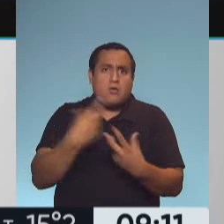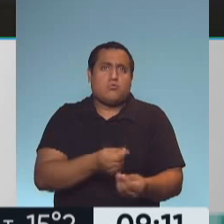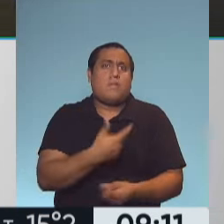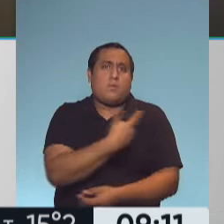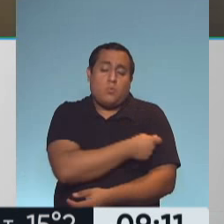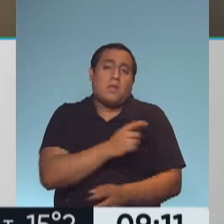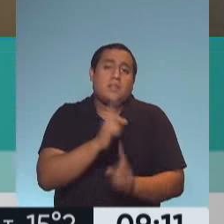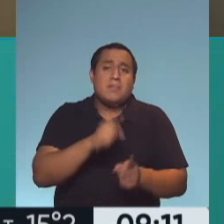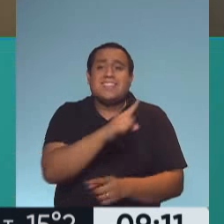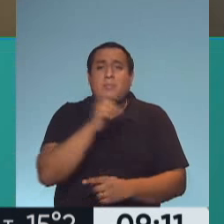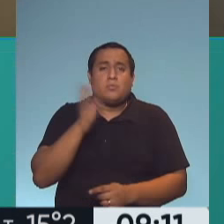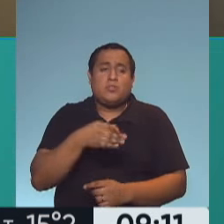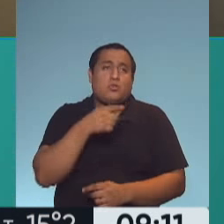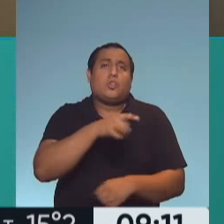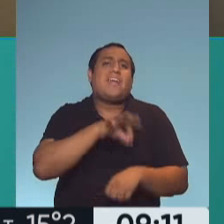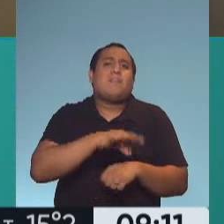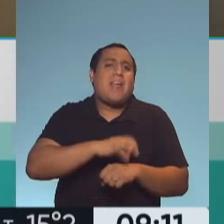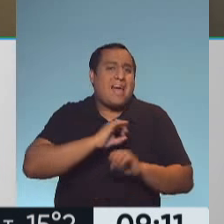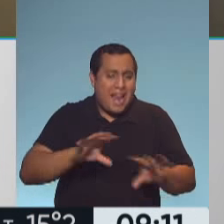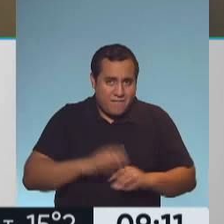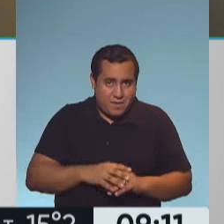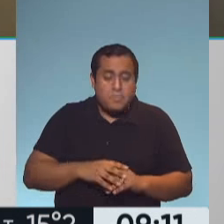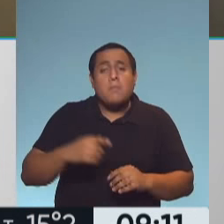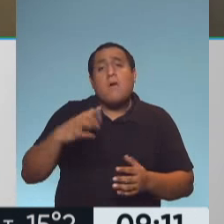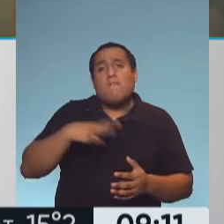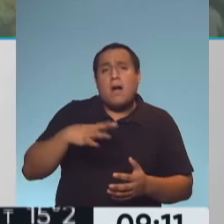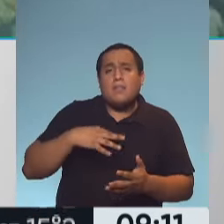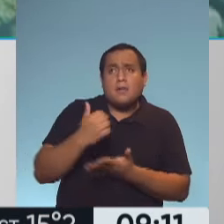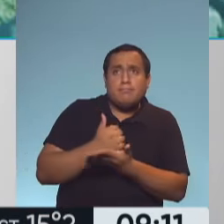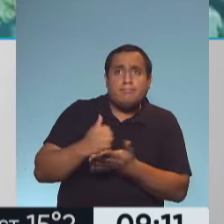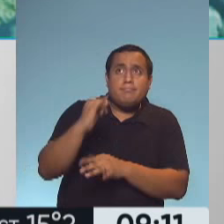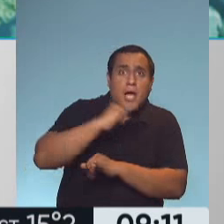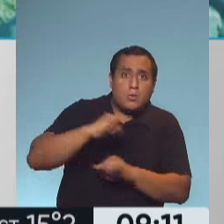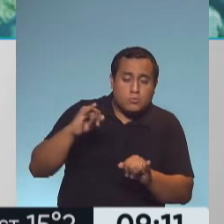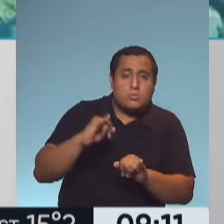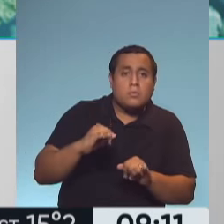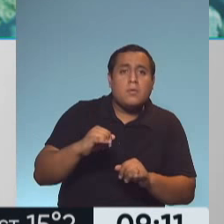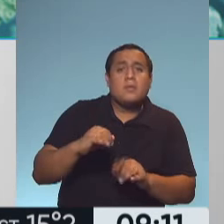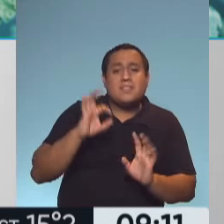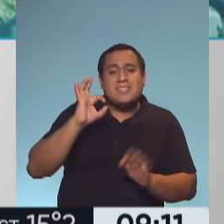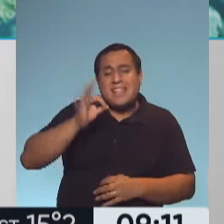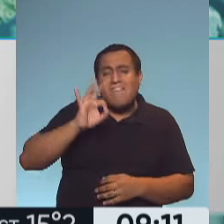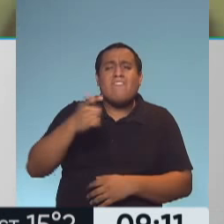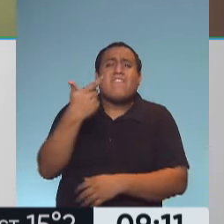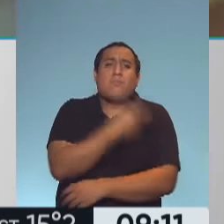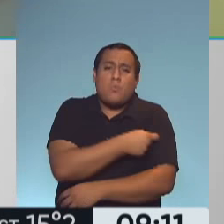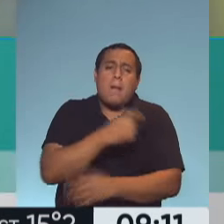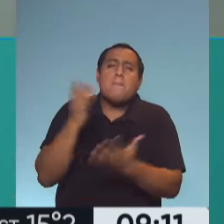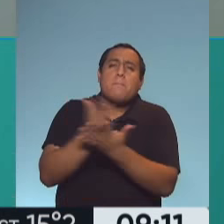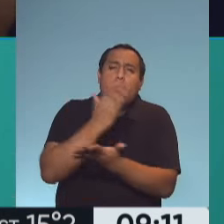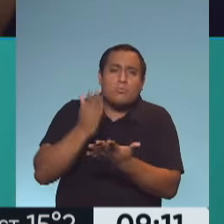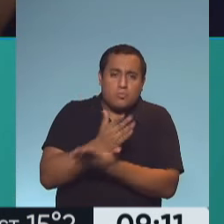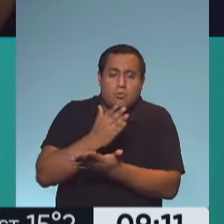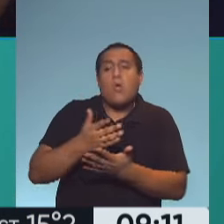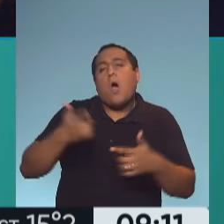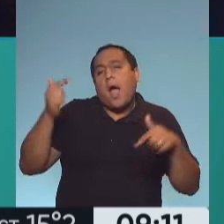enfermedad grave. O sea que todavía tenemos que esperar igualmente las publicaciones, pero saber que las vacunas que se producen o que se